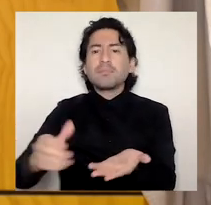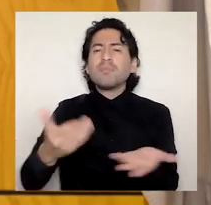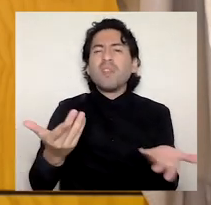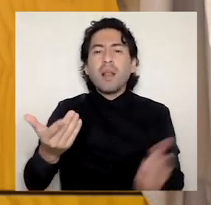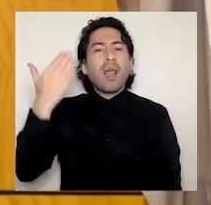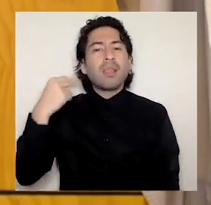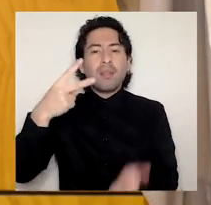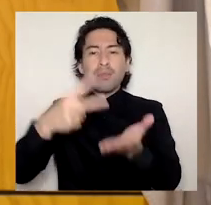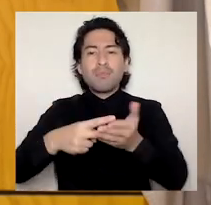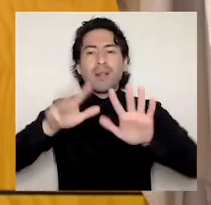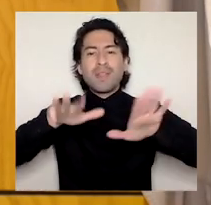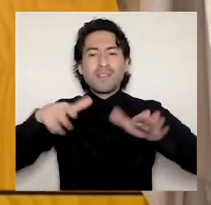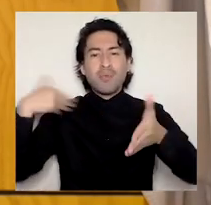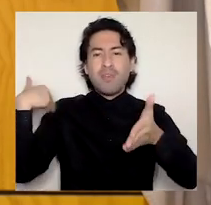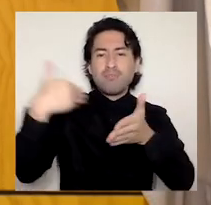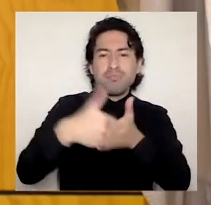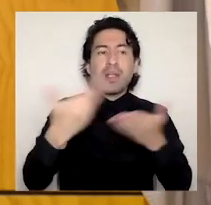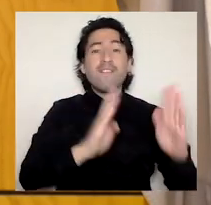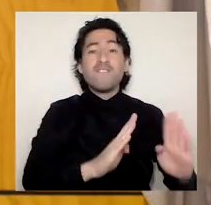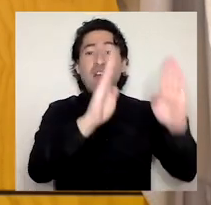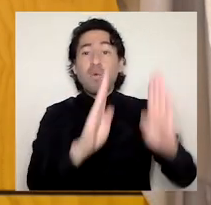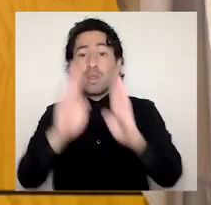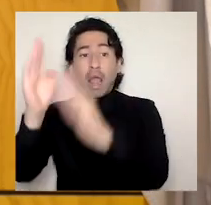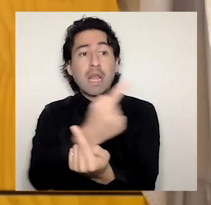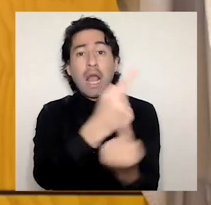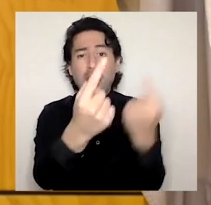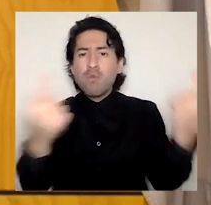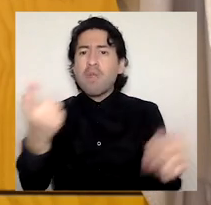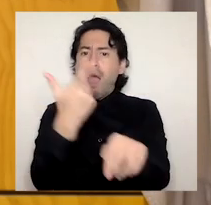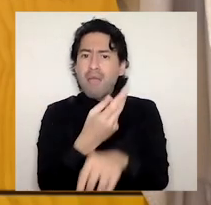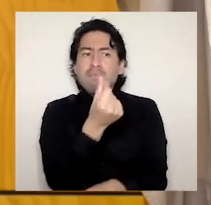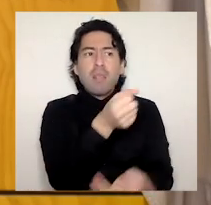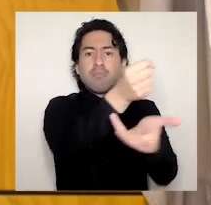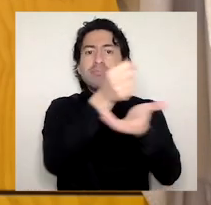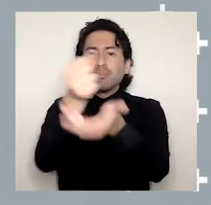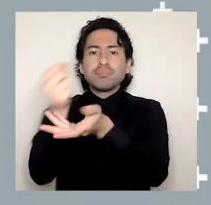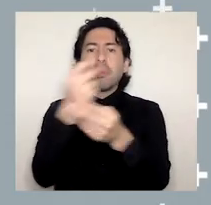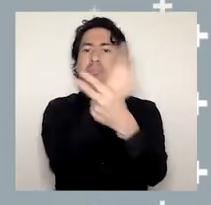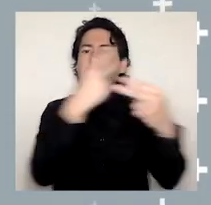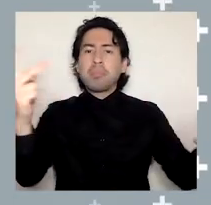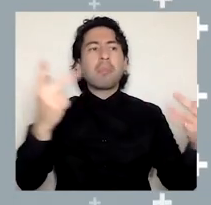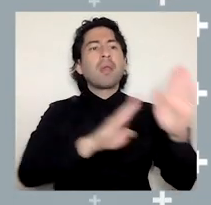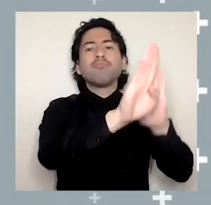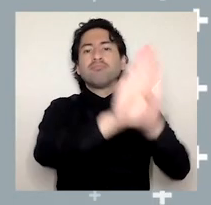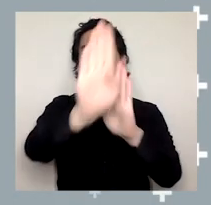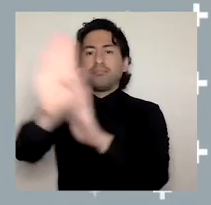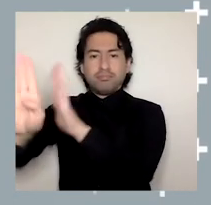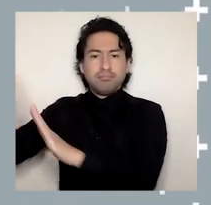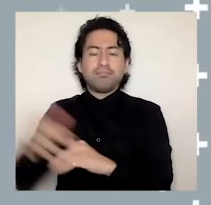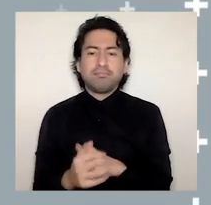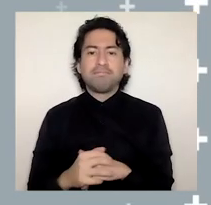las facultades cuentan con recursos descentralizados para apoyar sus propios desarrollos. En particular,